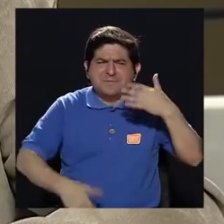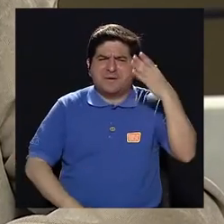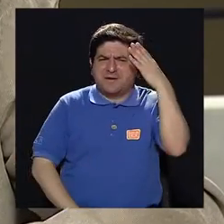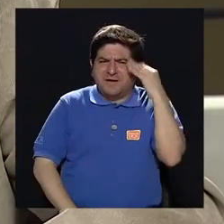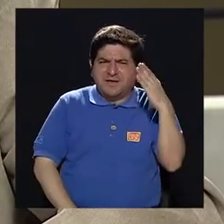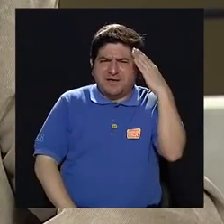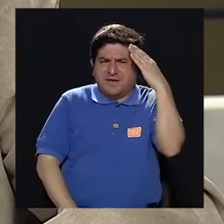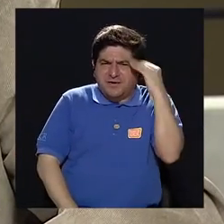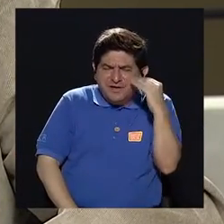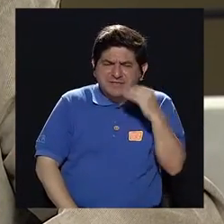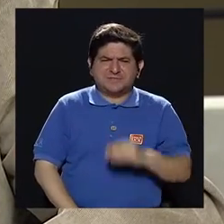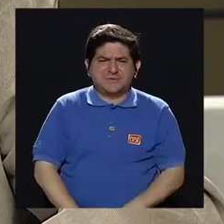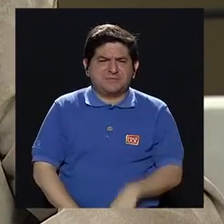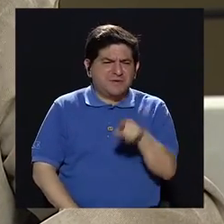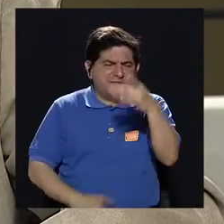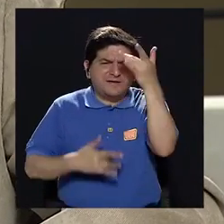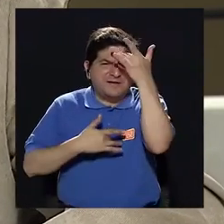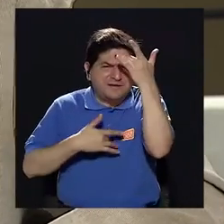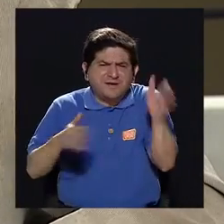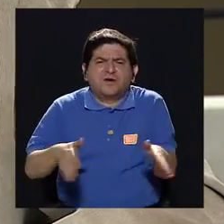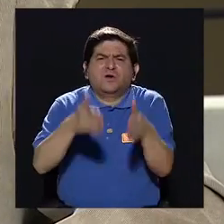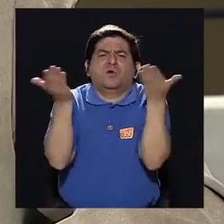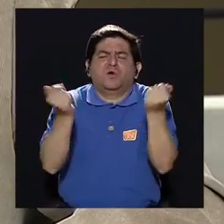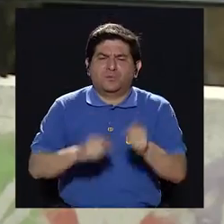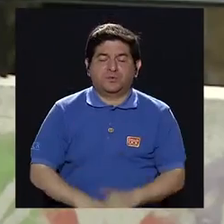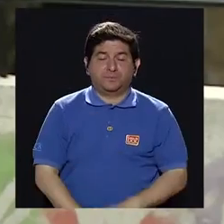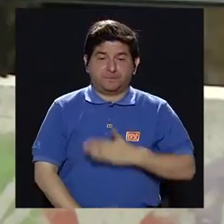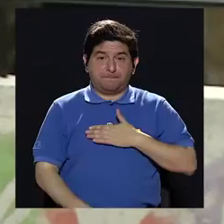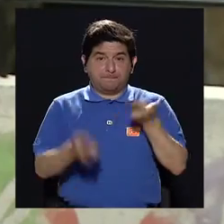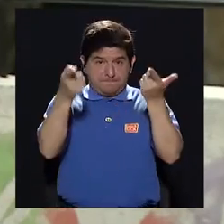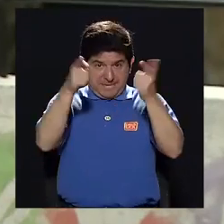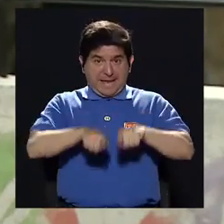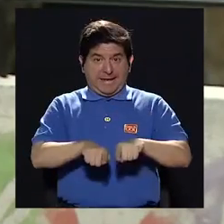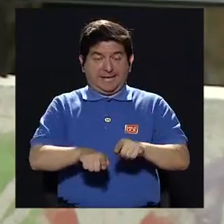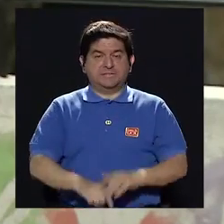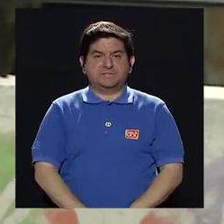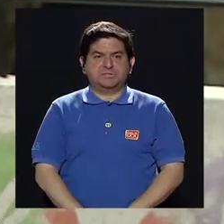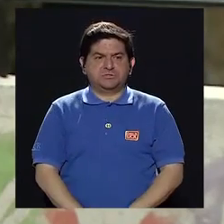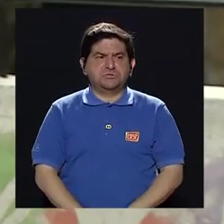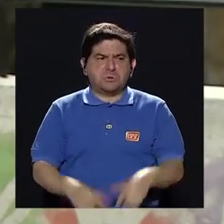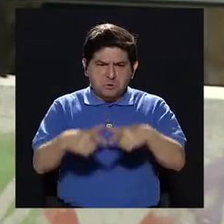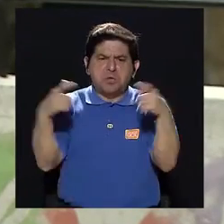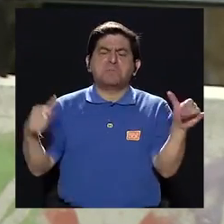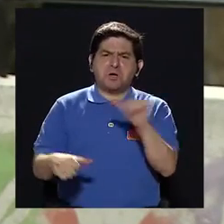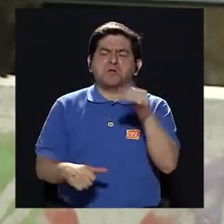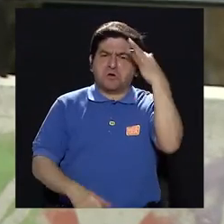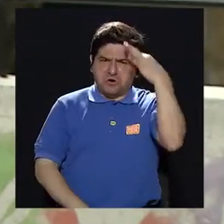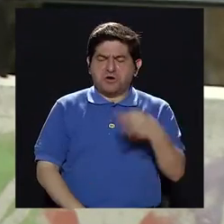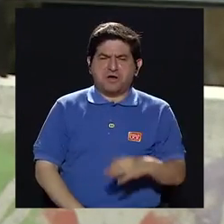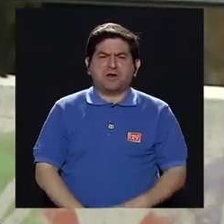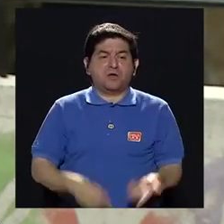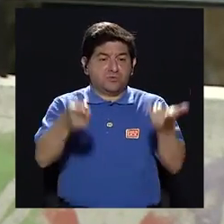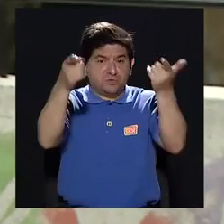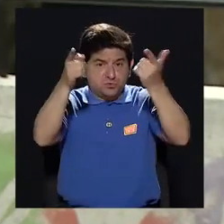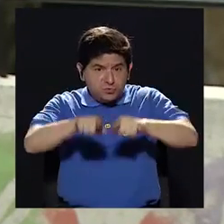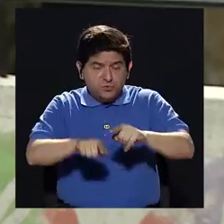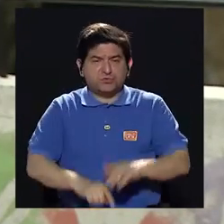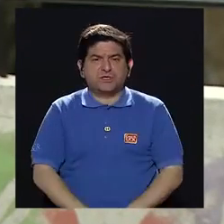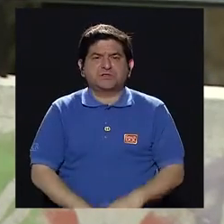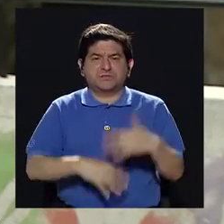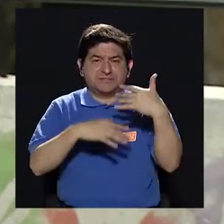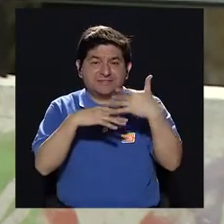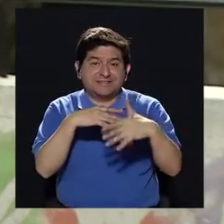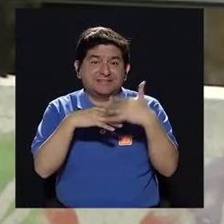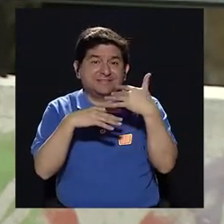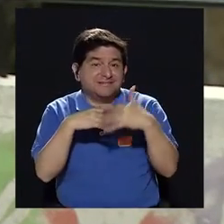experimentar los primeros pasos en esa enfermedad, Ana? Bueno, en mi caso, y creo que en la gran mayoría, lo que presentamos